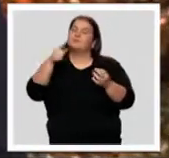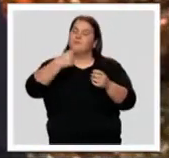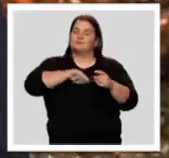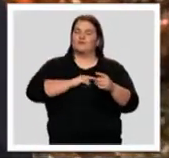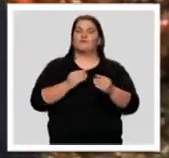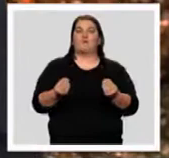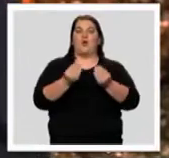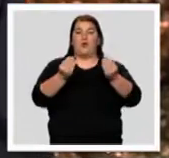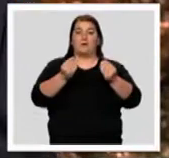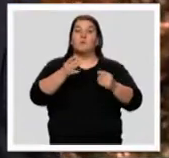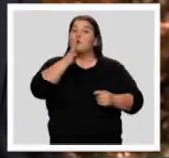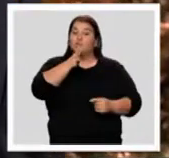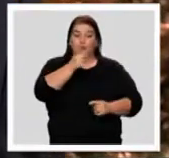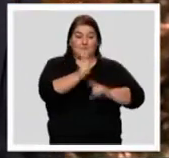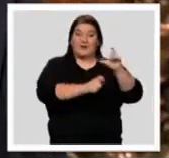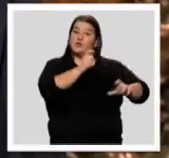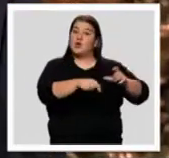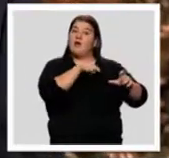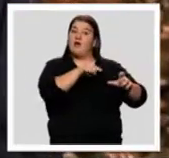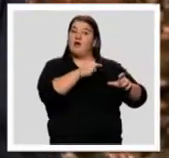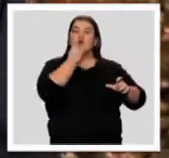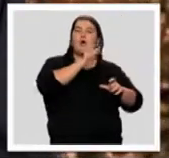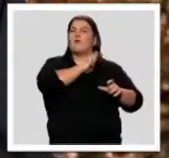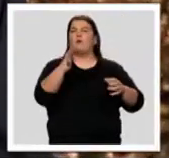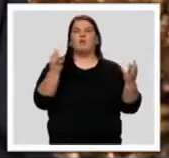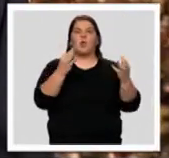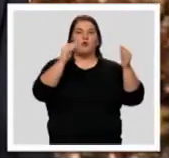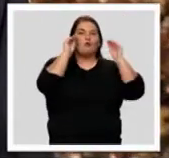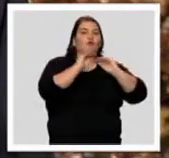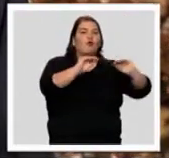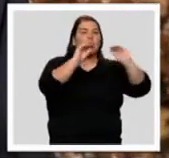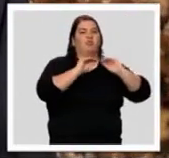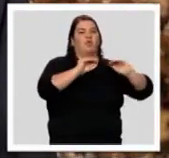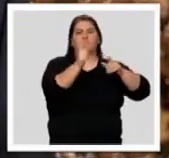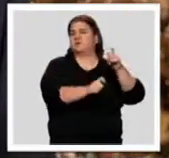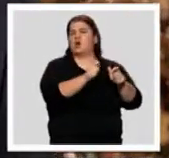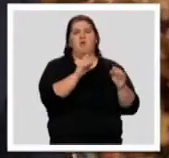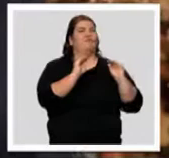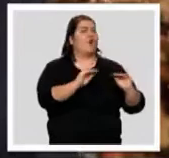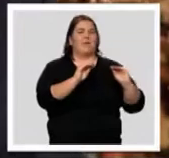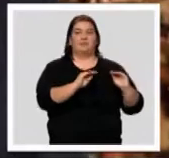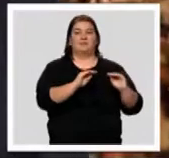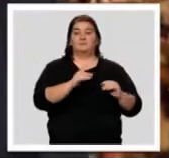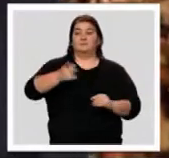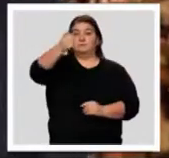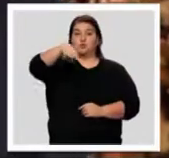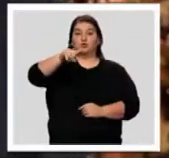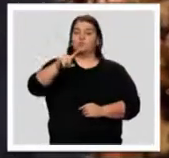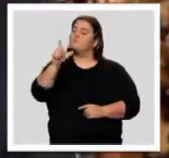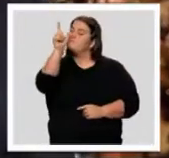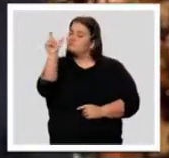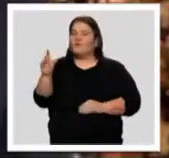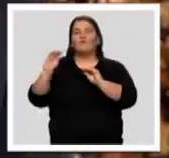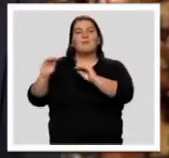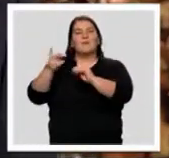sigamos cultivando lo mejor de nuestro pueblo, la educación de nuestra gente. Vosotros haced vuestra parte, que es